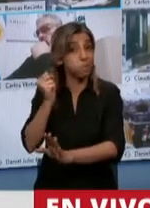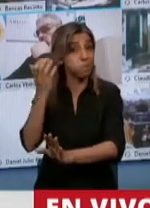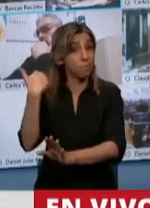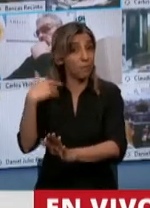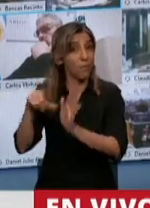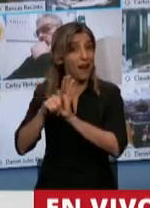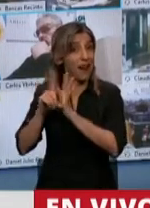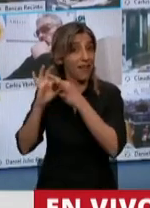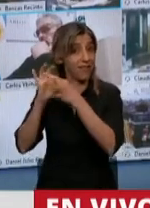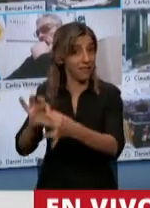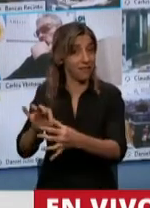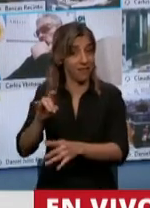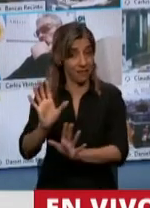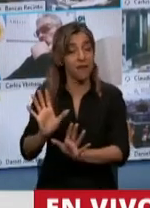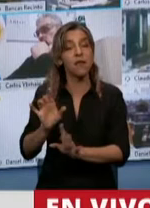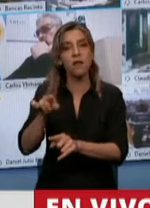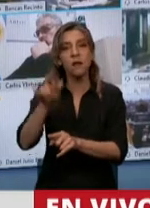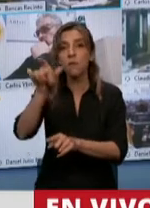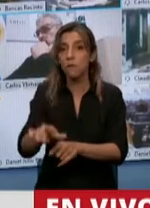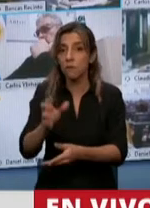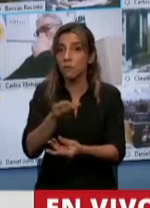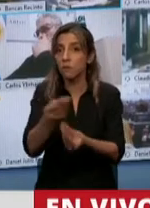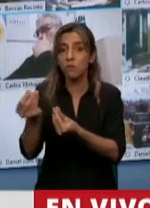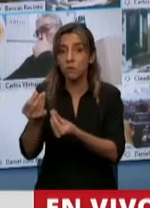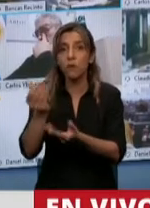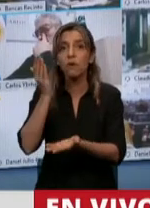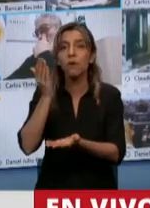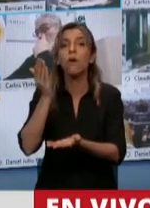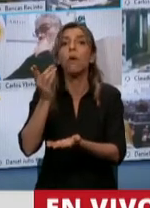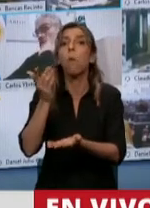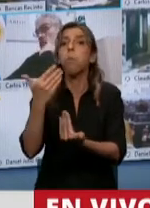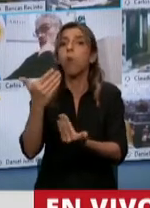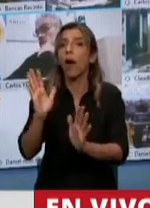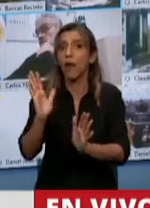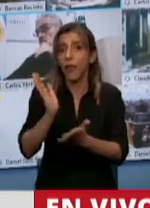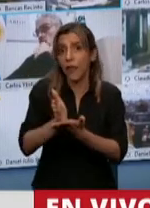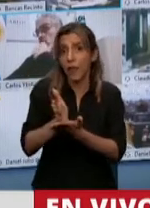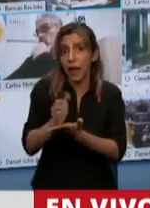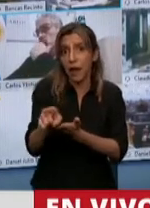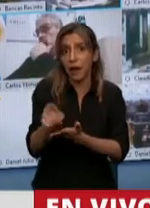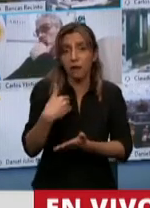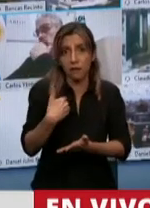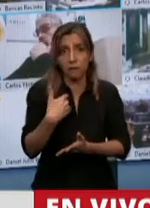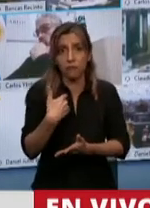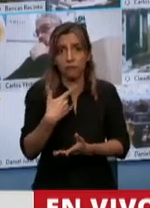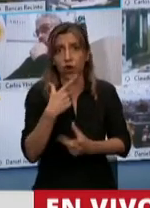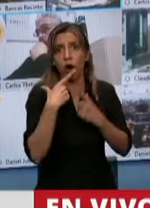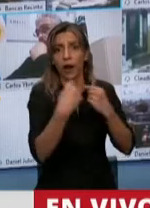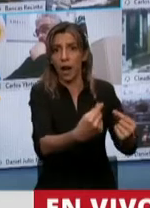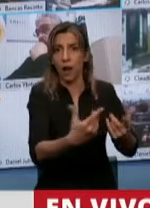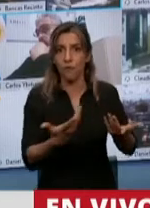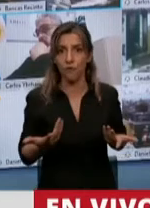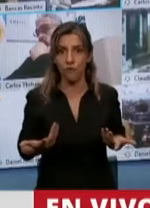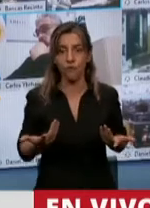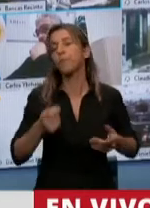constitucional, que le pueda reclamar a cada uno de los que son parte de la línea de comercialización. Se lo hablo a los consumidores. Si